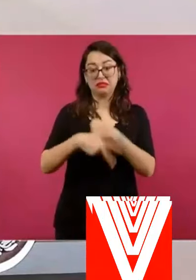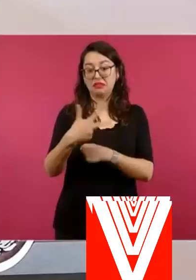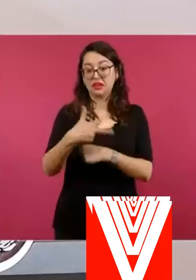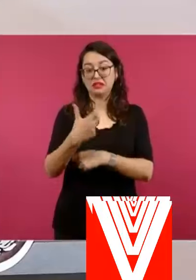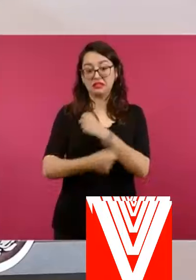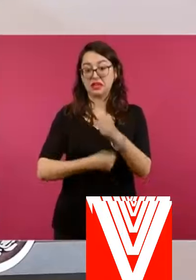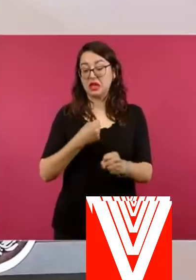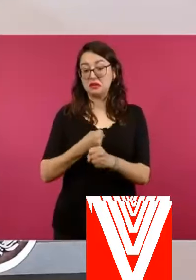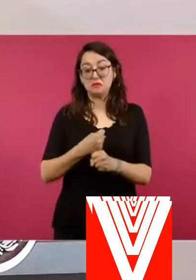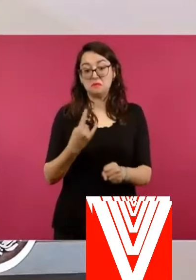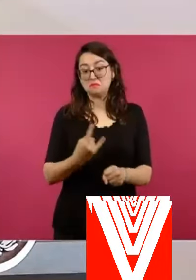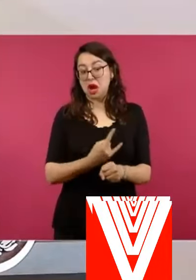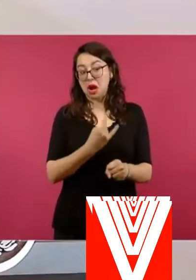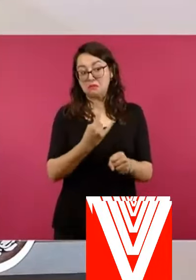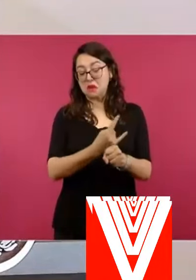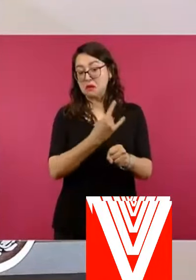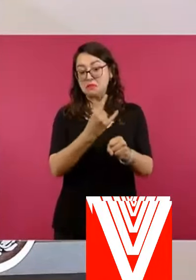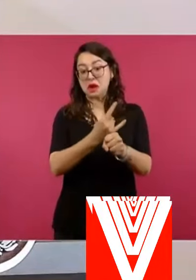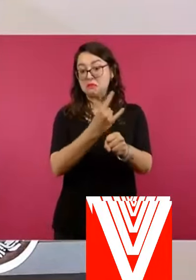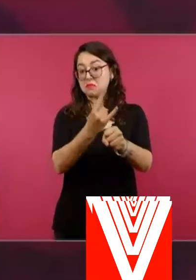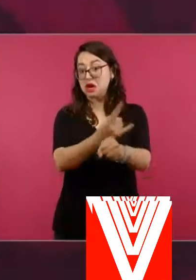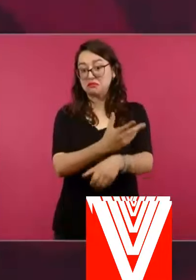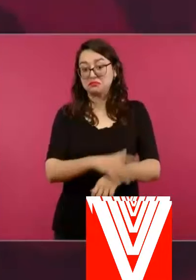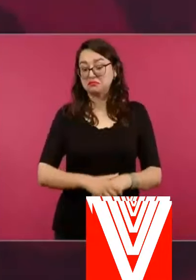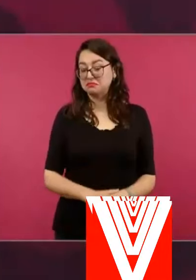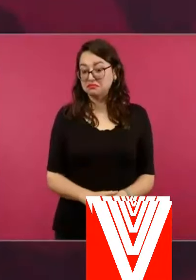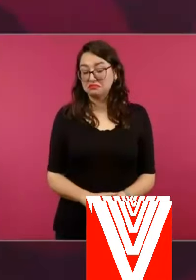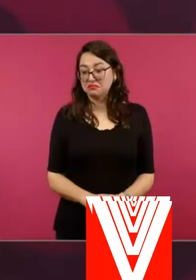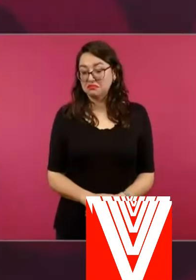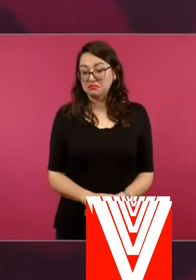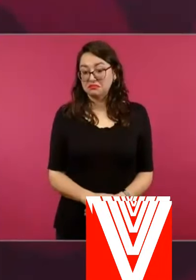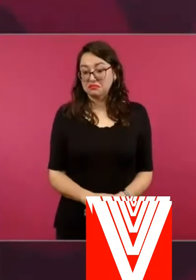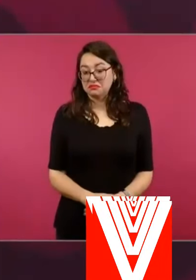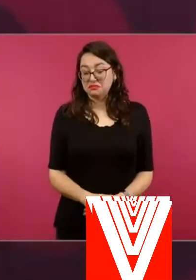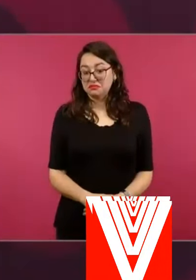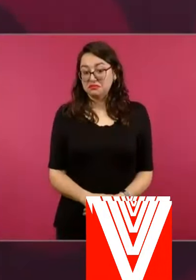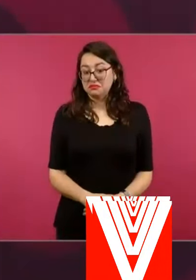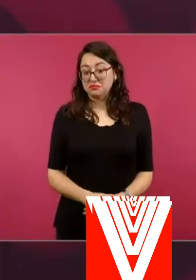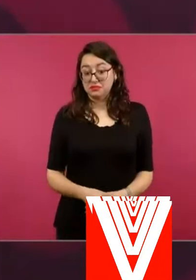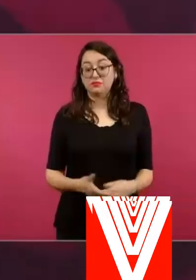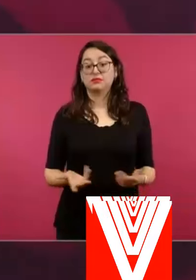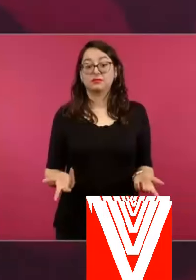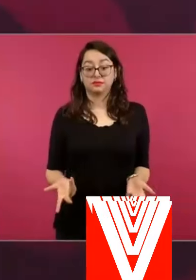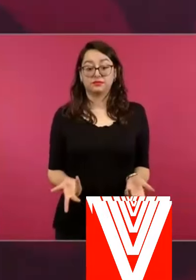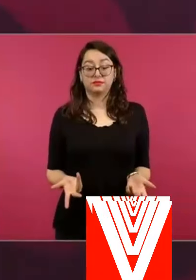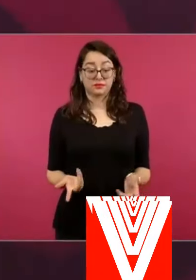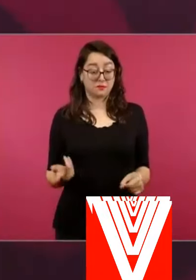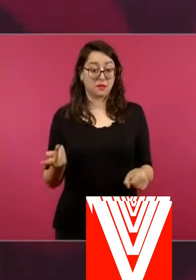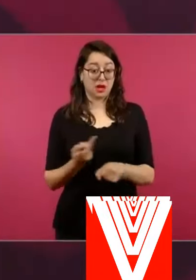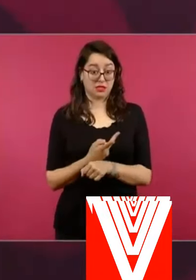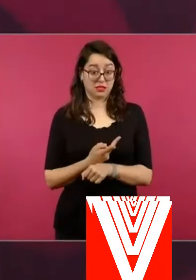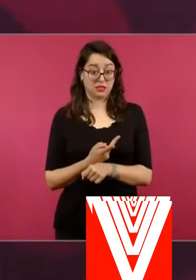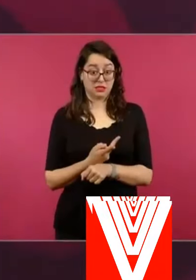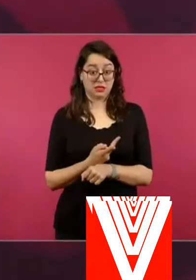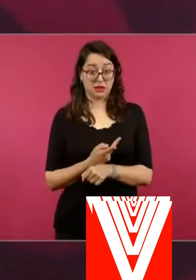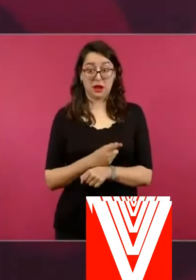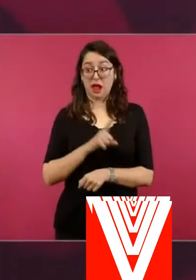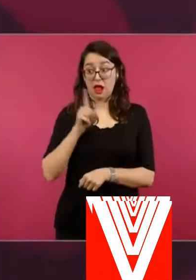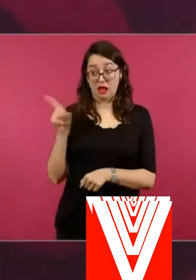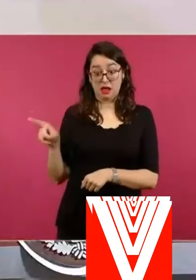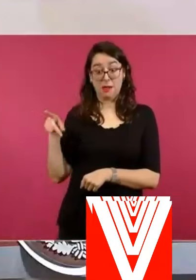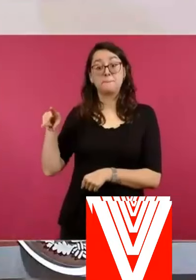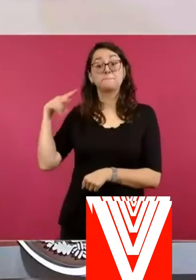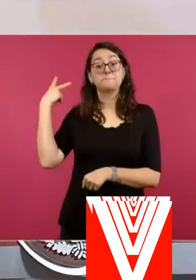Y me acuerdo que se acababa de quitar al fiscal de